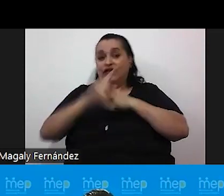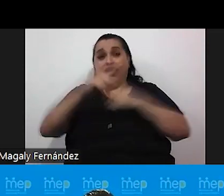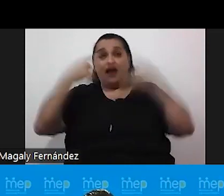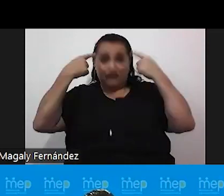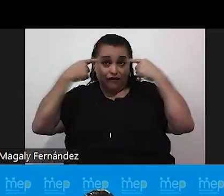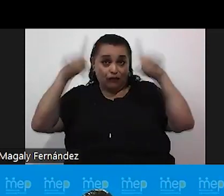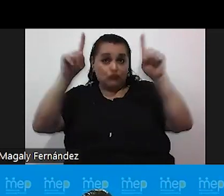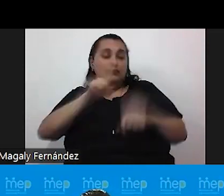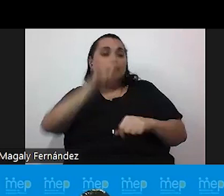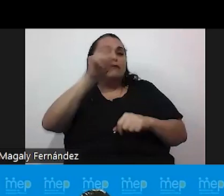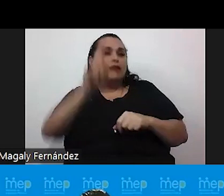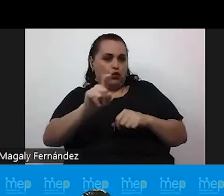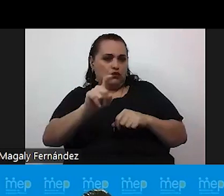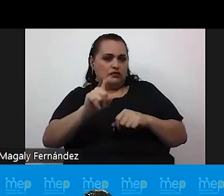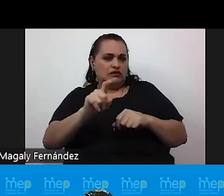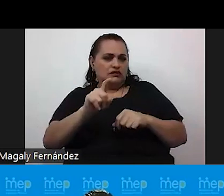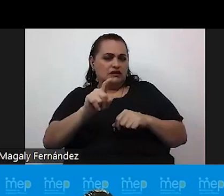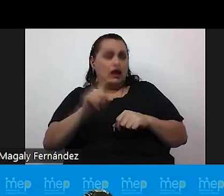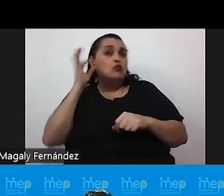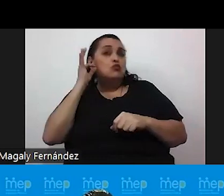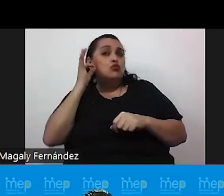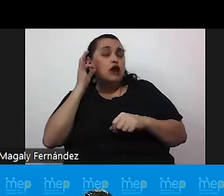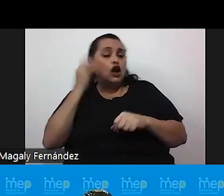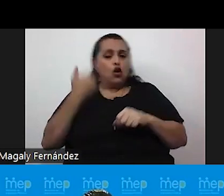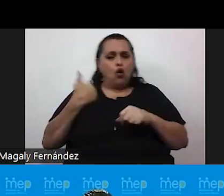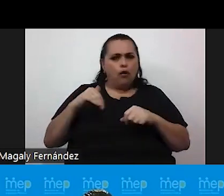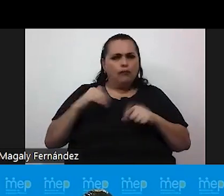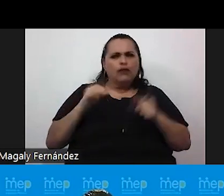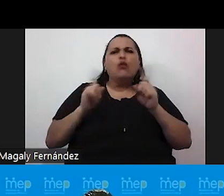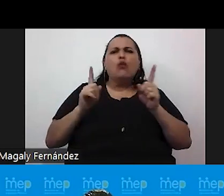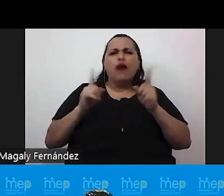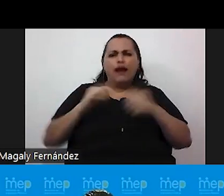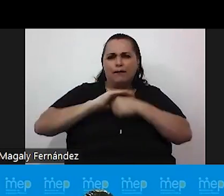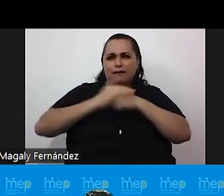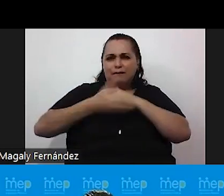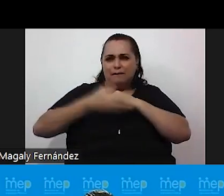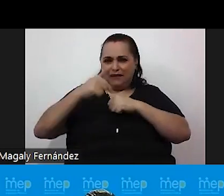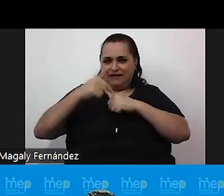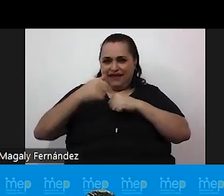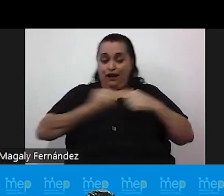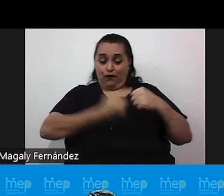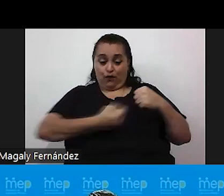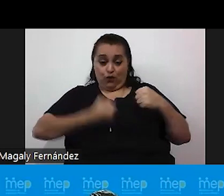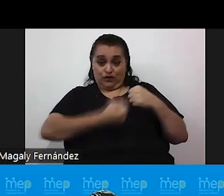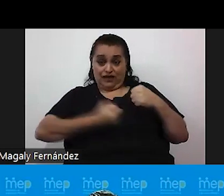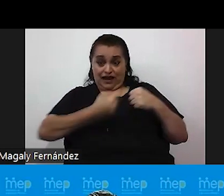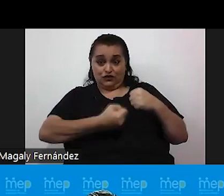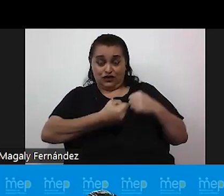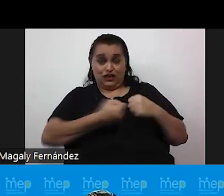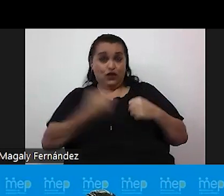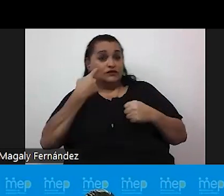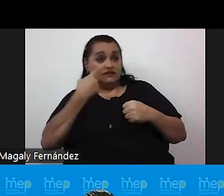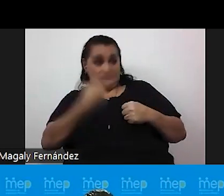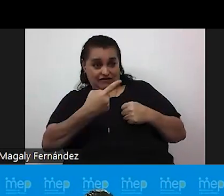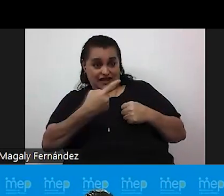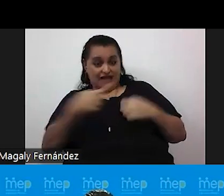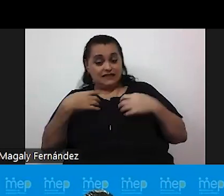pregunta. ¿Qué sexo es el bebé? Y ahí en el ultrasonido, además de monitorear la